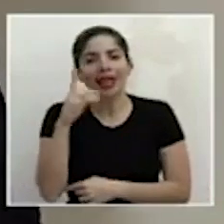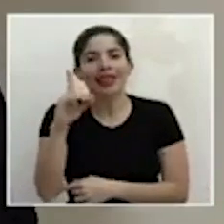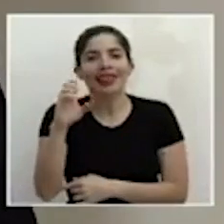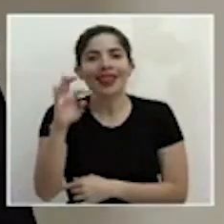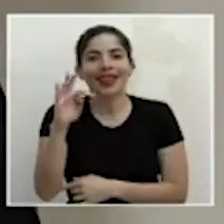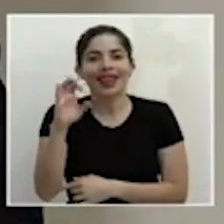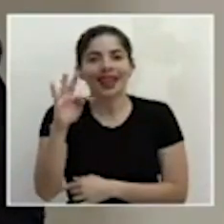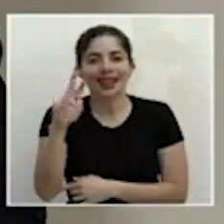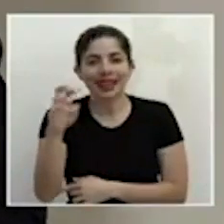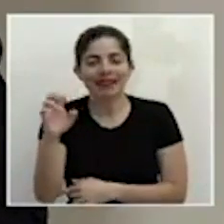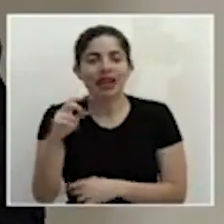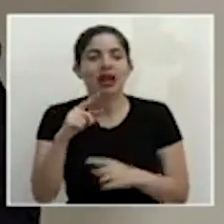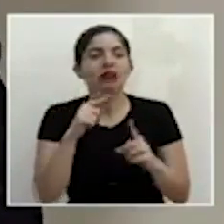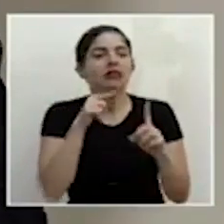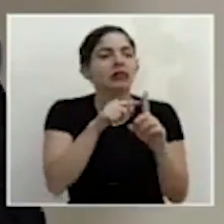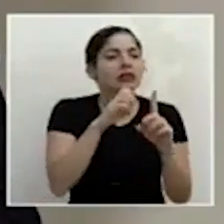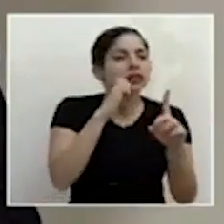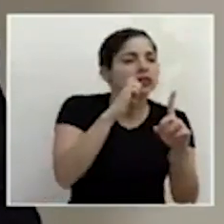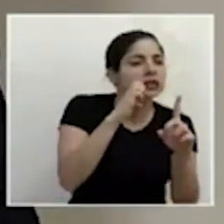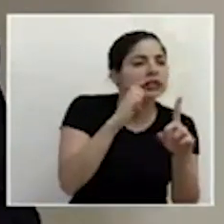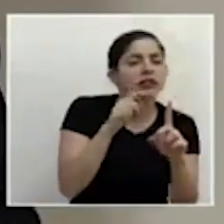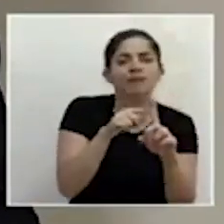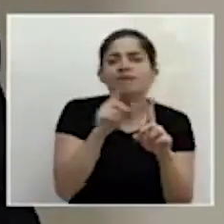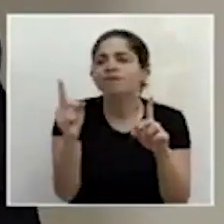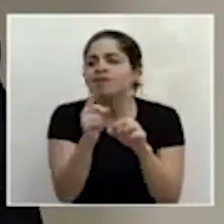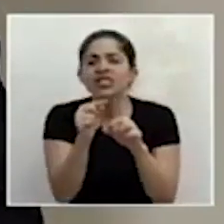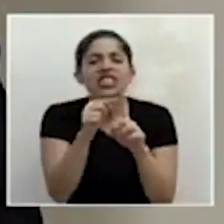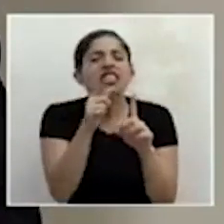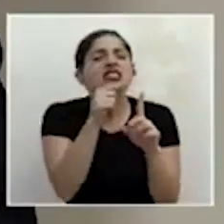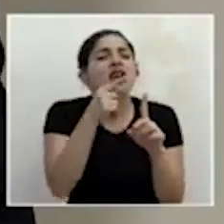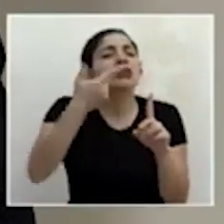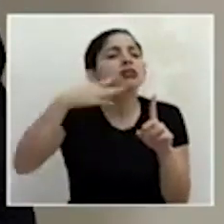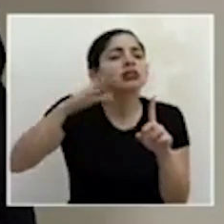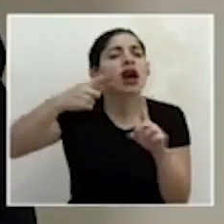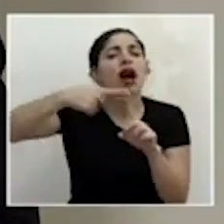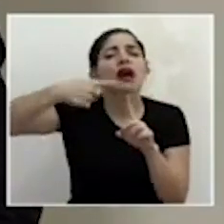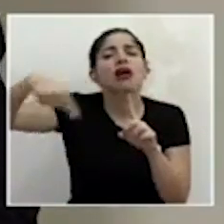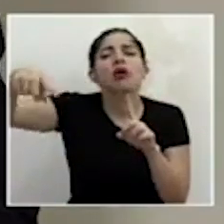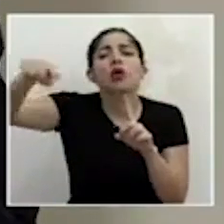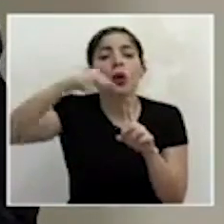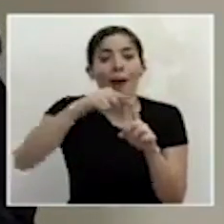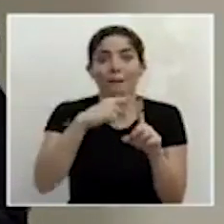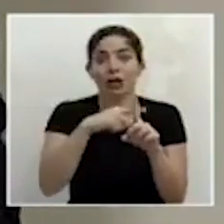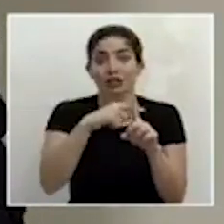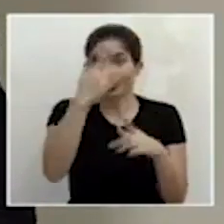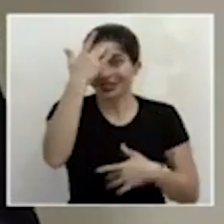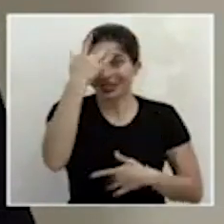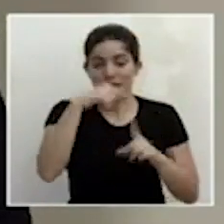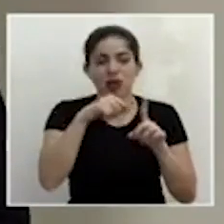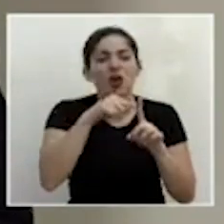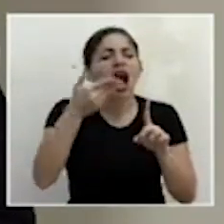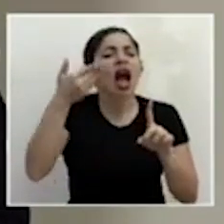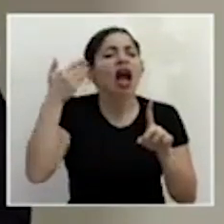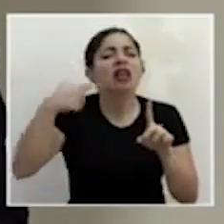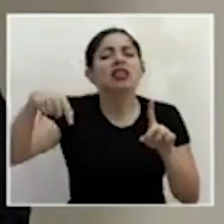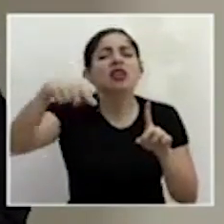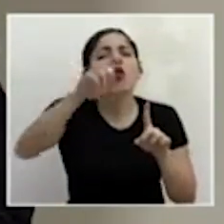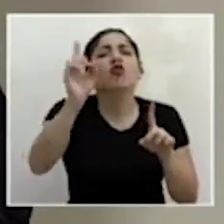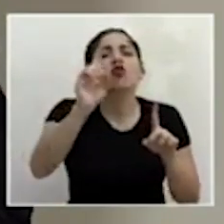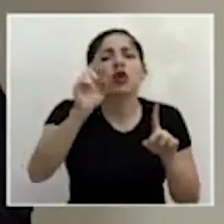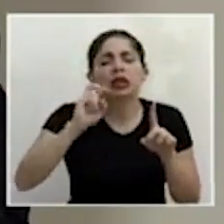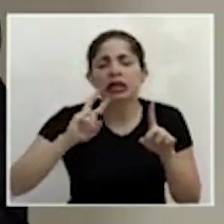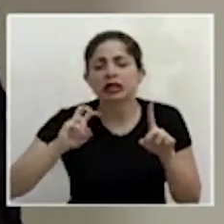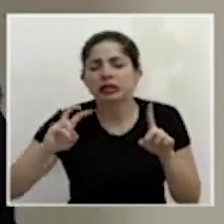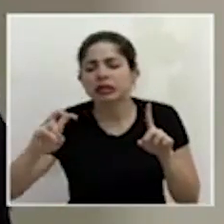entrevista, de rastrear dónde estuvo esa persona que salió positiva y todo lo que es ese